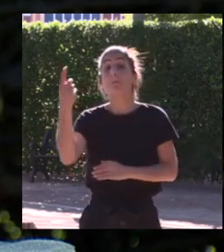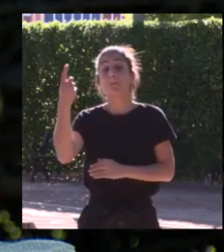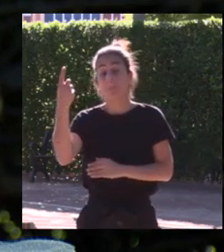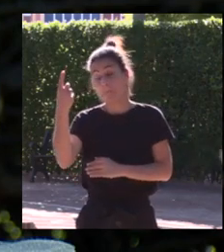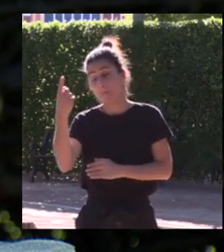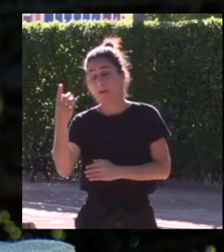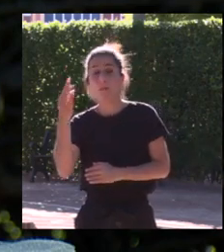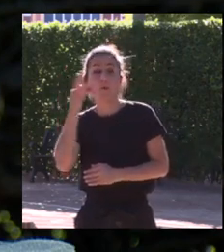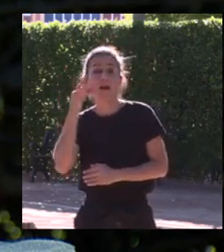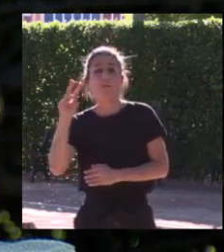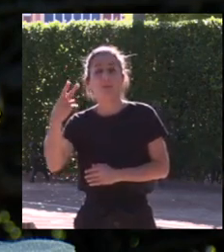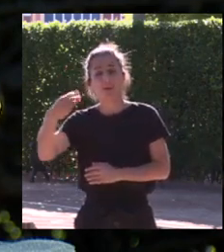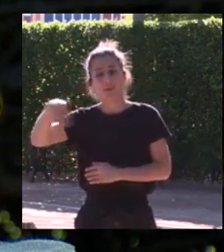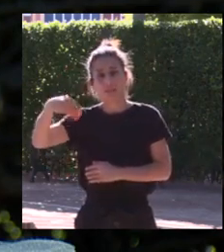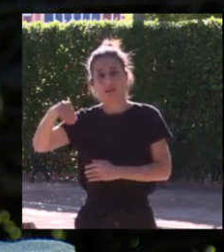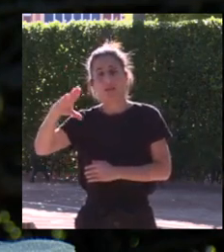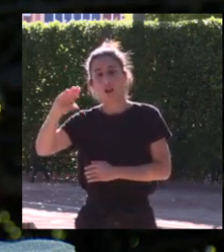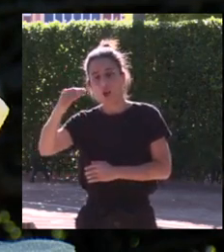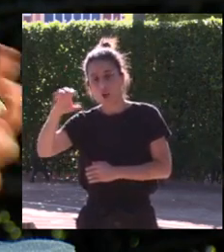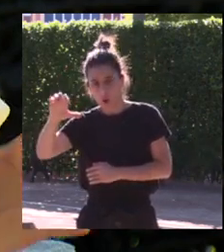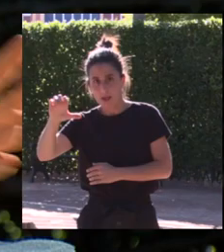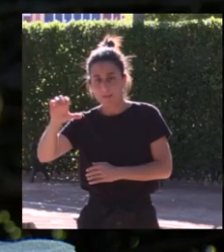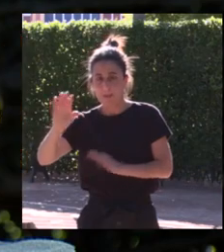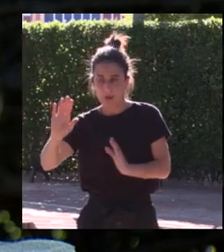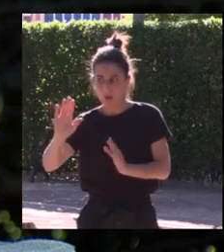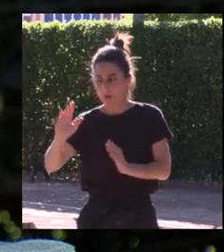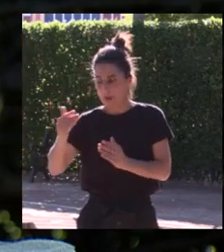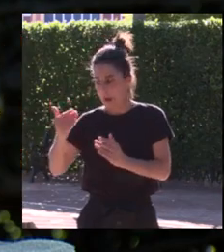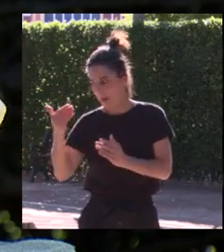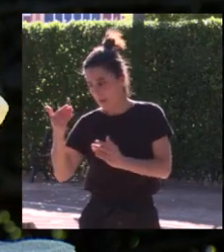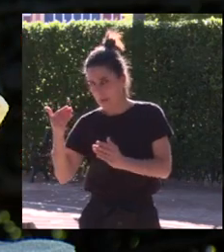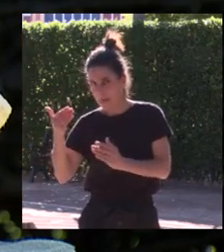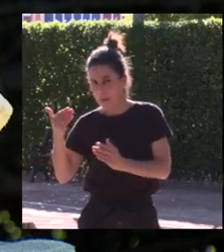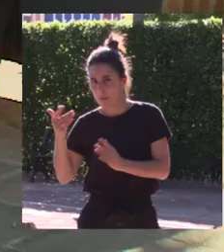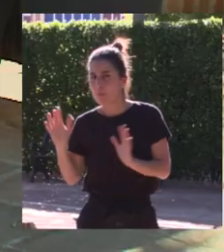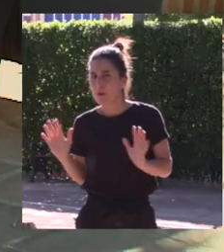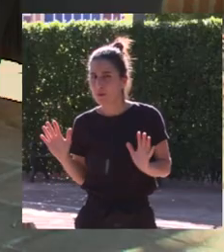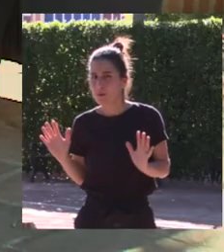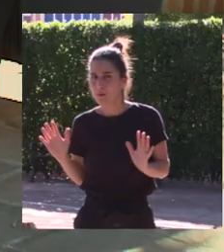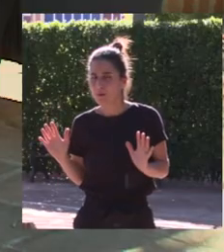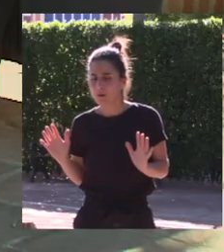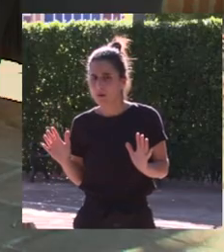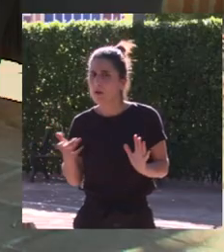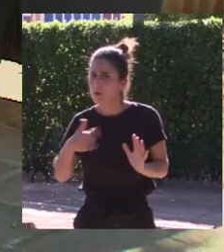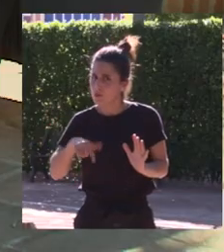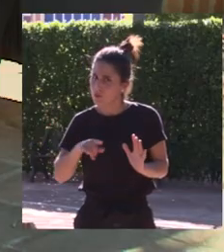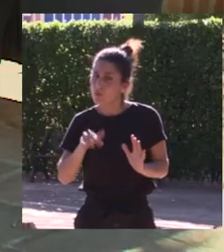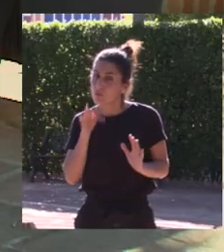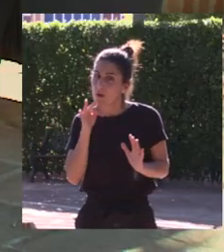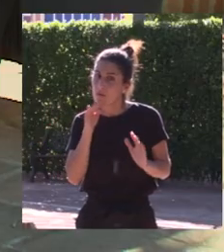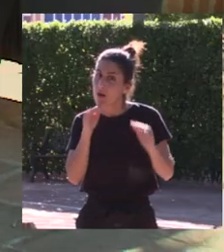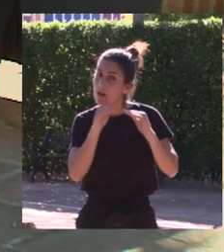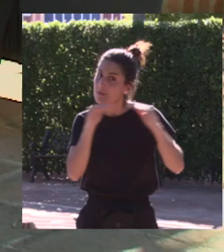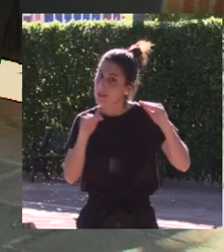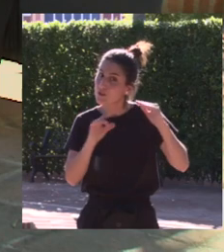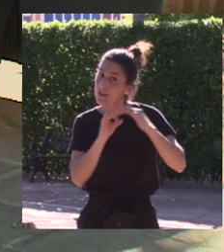pero a pesar de que ha pasado menos tiempo desde entonces pero hemos seguido sin romper sin lograr